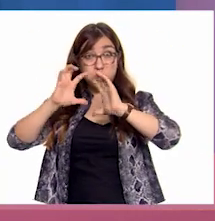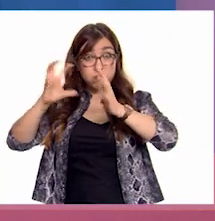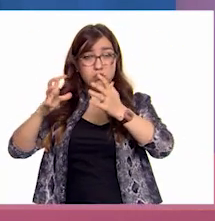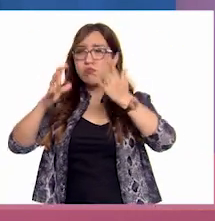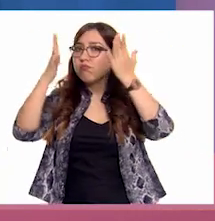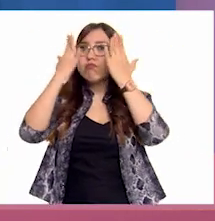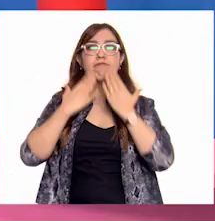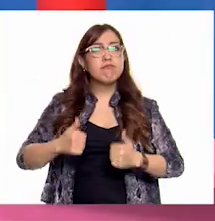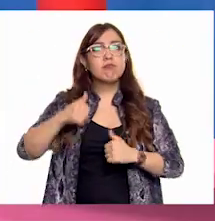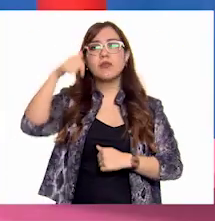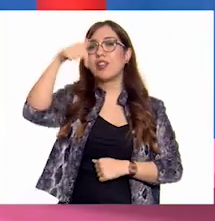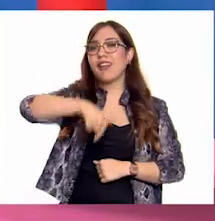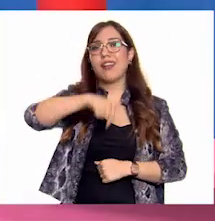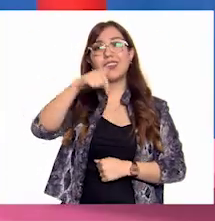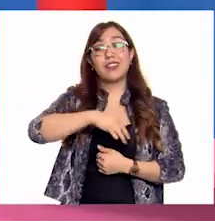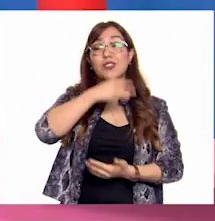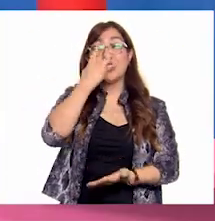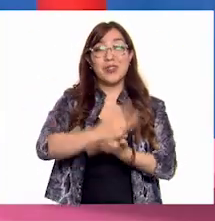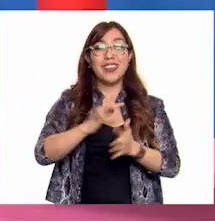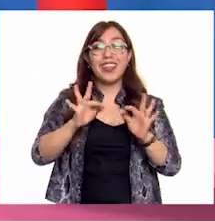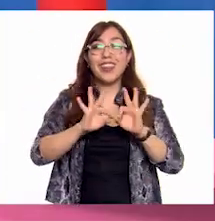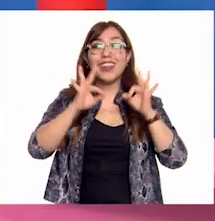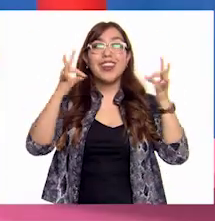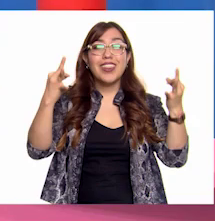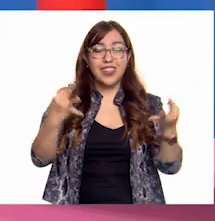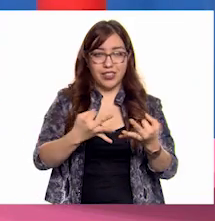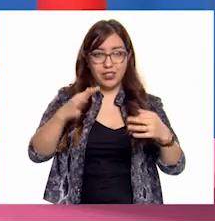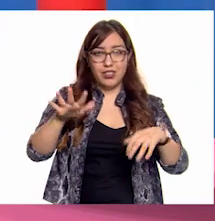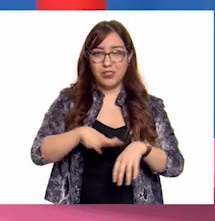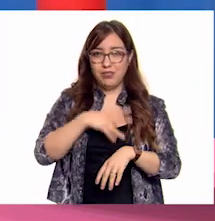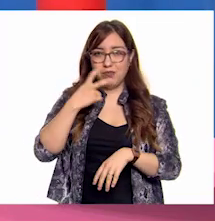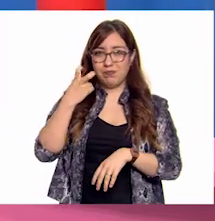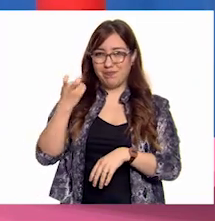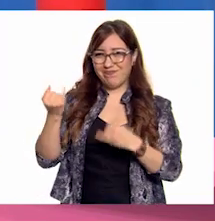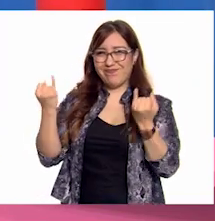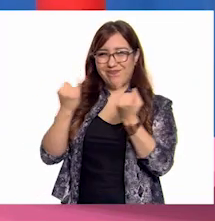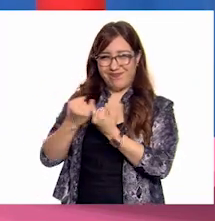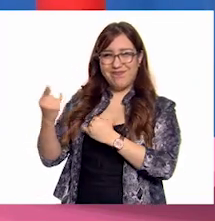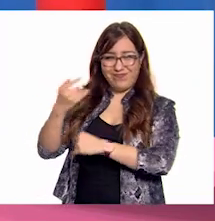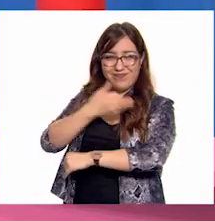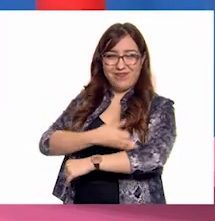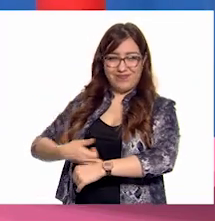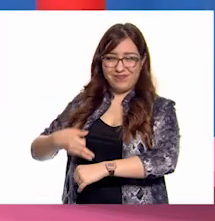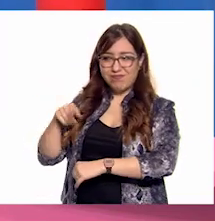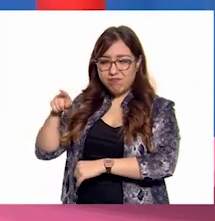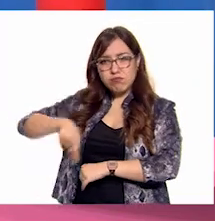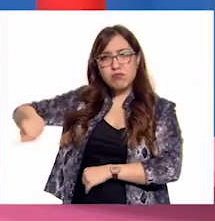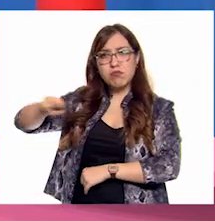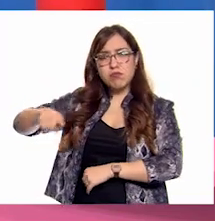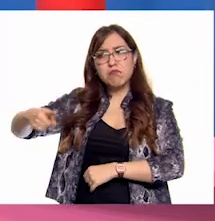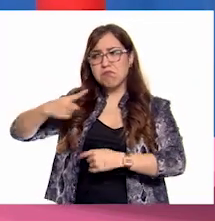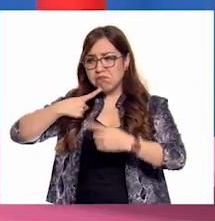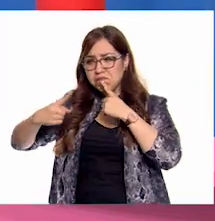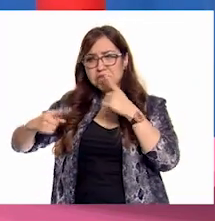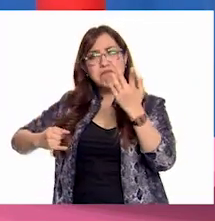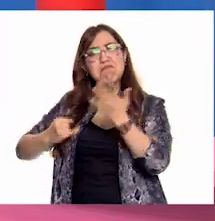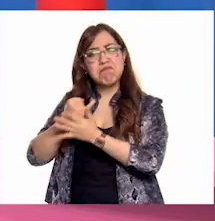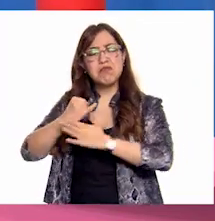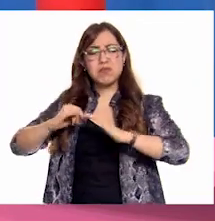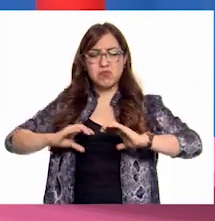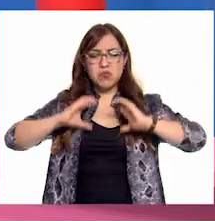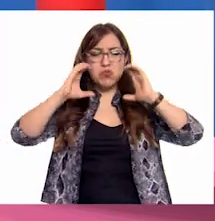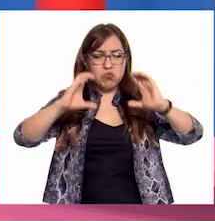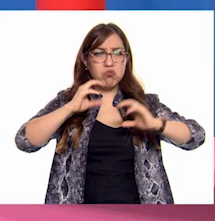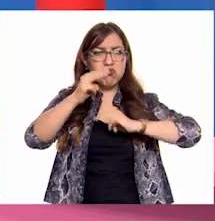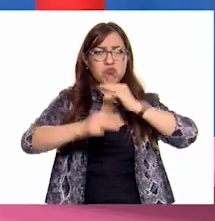opción Sí Por ello Es mejor tomar el ejemplo De la familia Smith Donde a partir del cuidado De los recursos naturales El medio ambiente